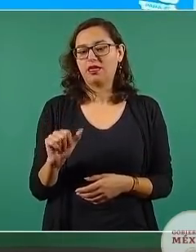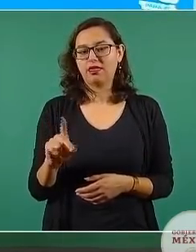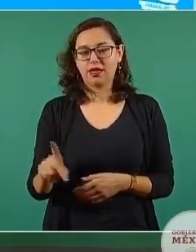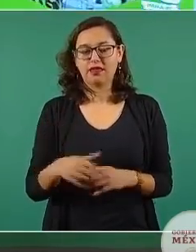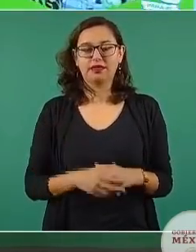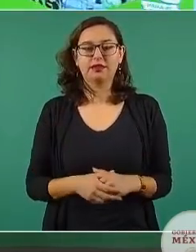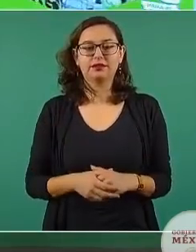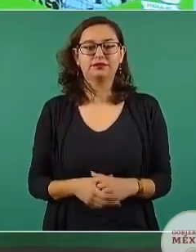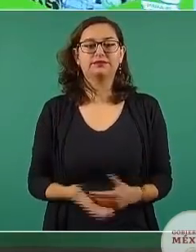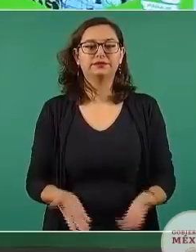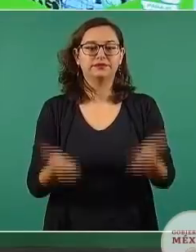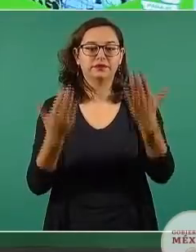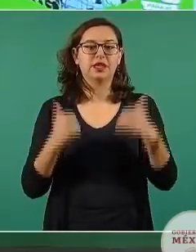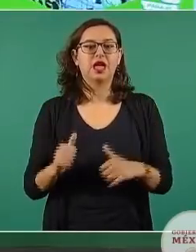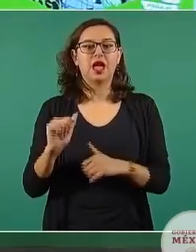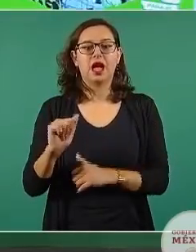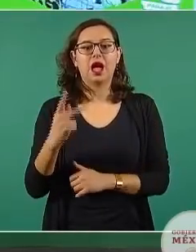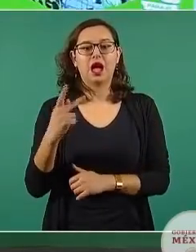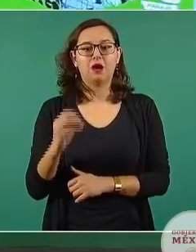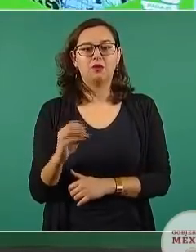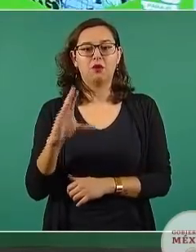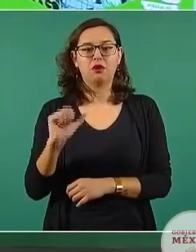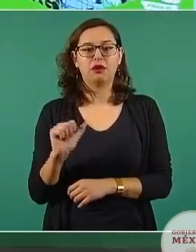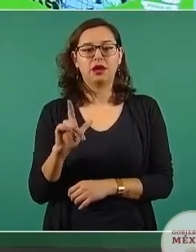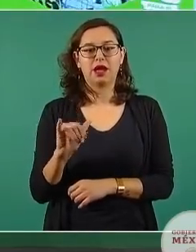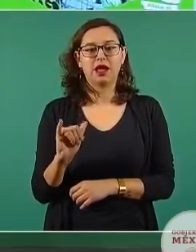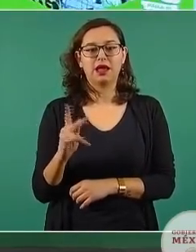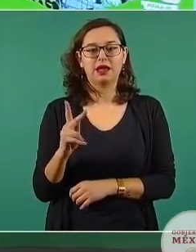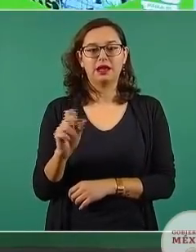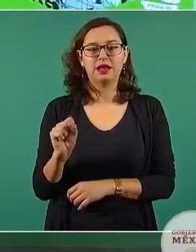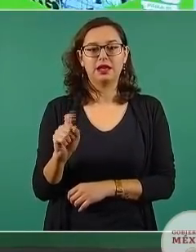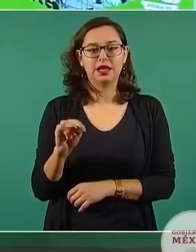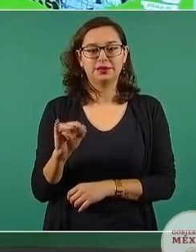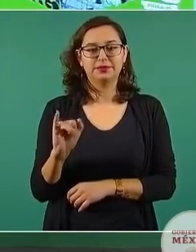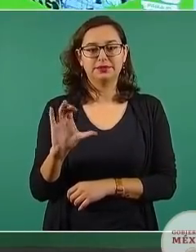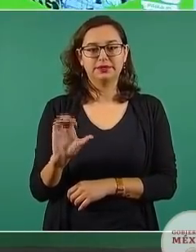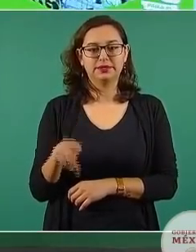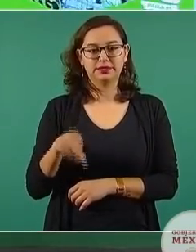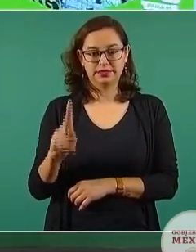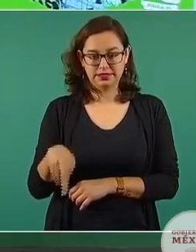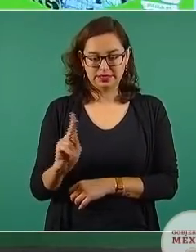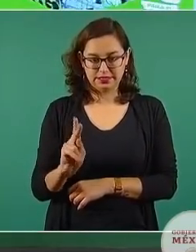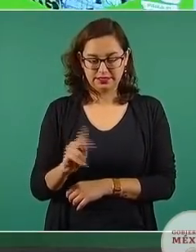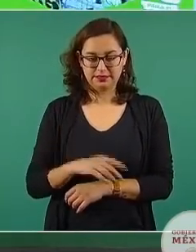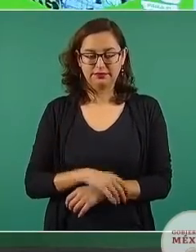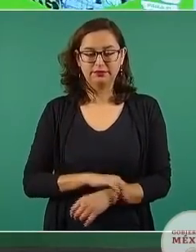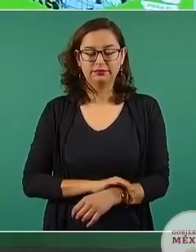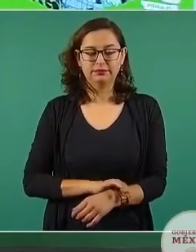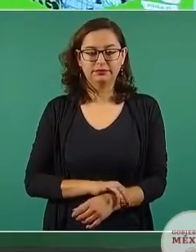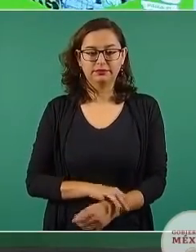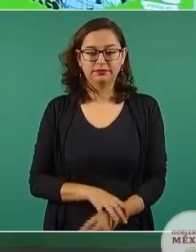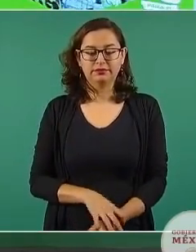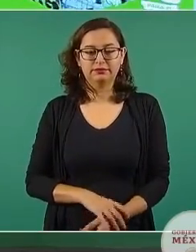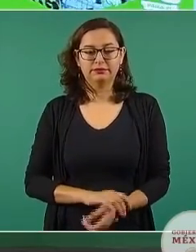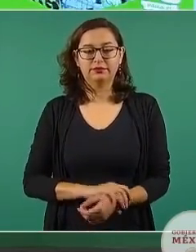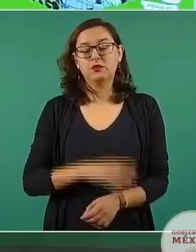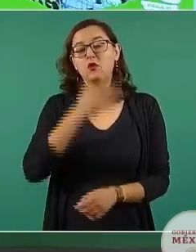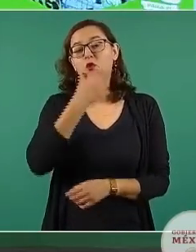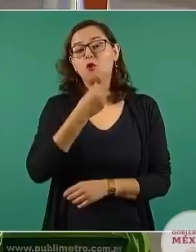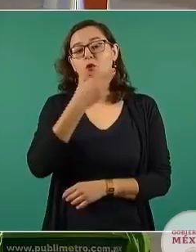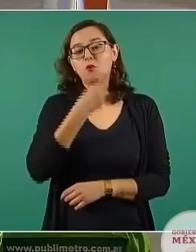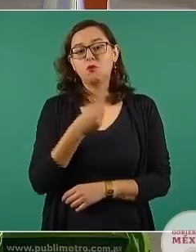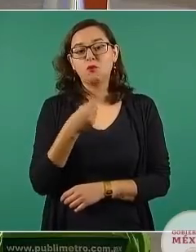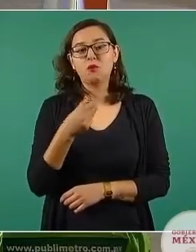a Apocalístic, los ensayos de Carlos Monsiváis, que